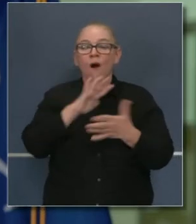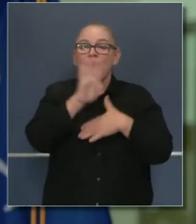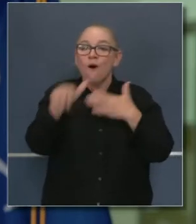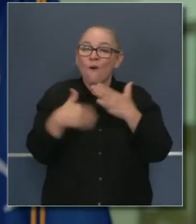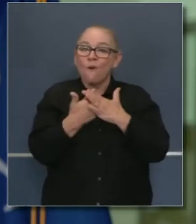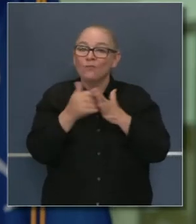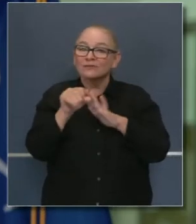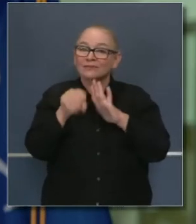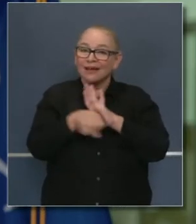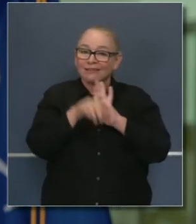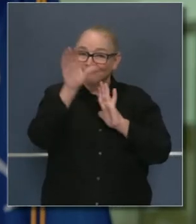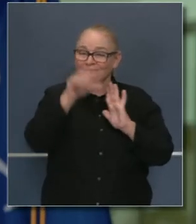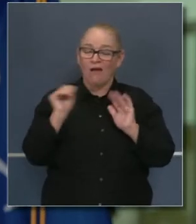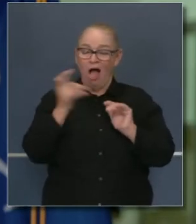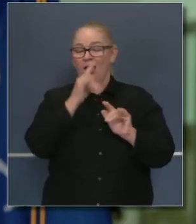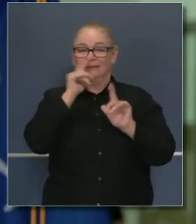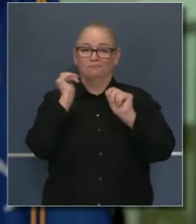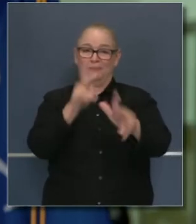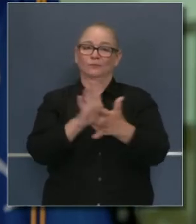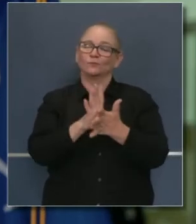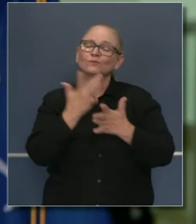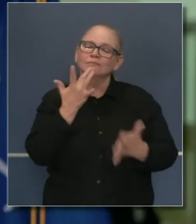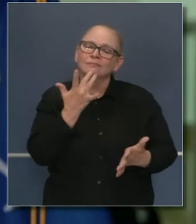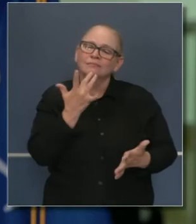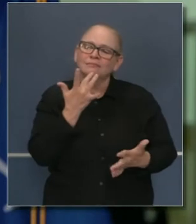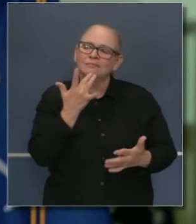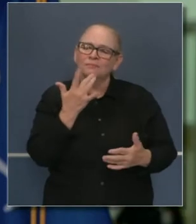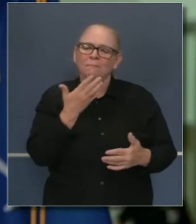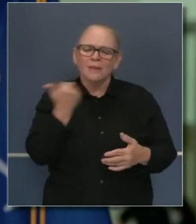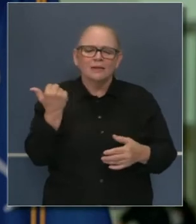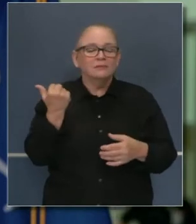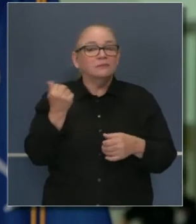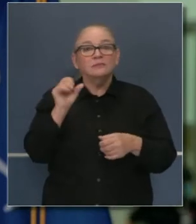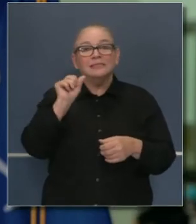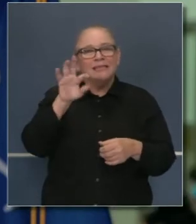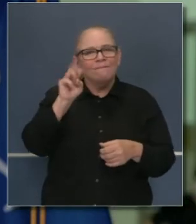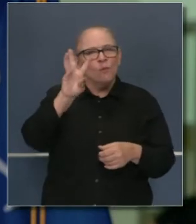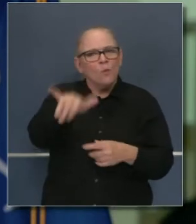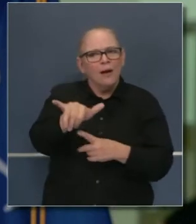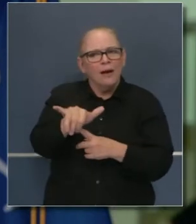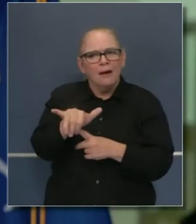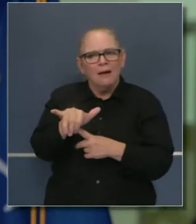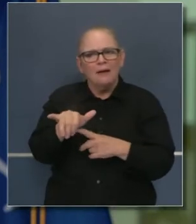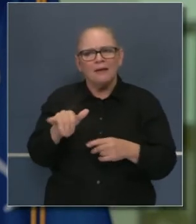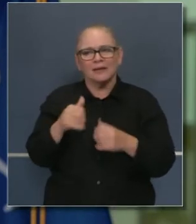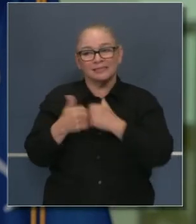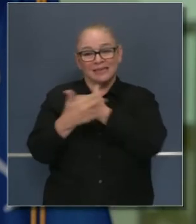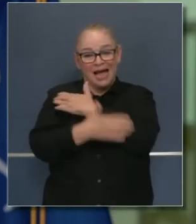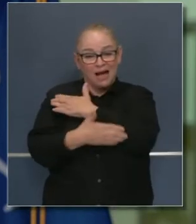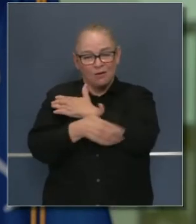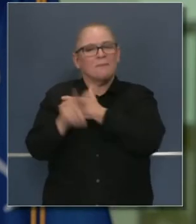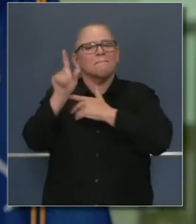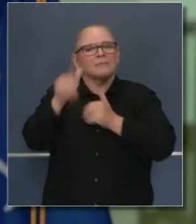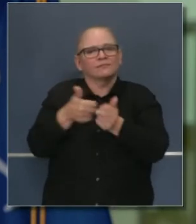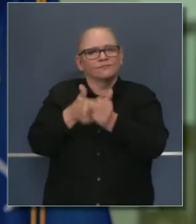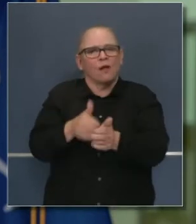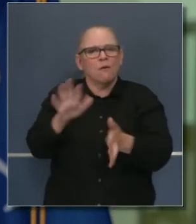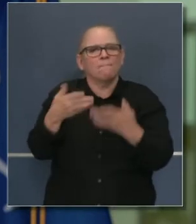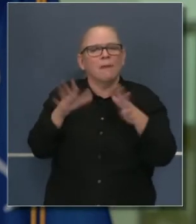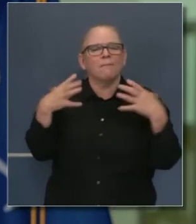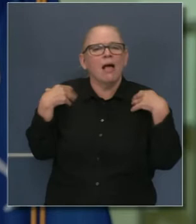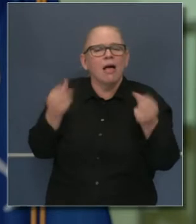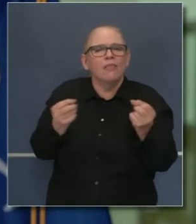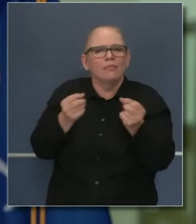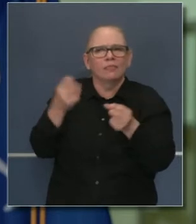que los niños vuelvan a ese entorno escolar en persona. Pero la forma más rápida de hacerlo es escuchar y